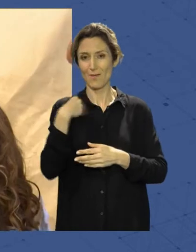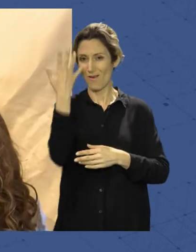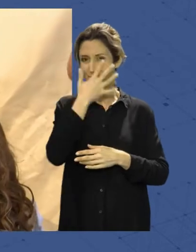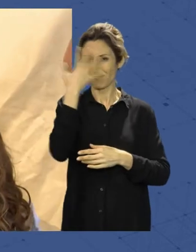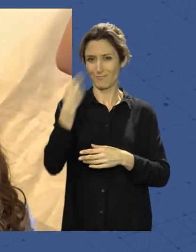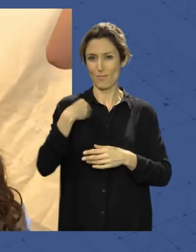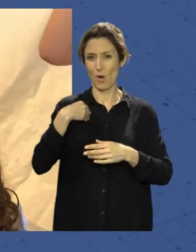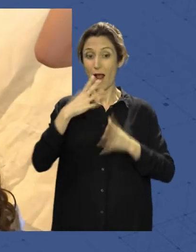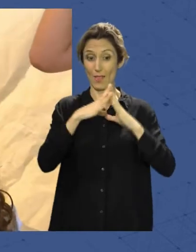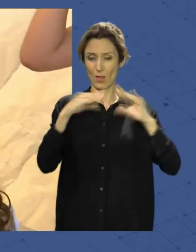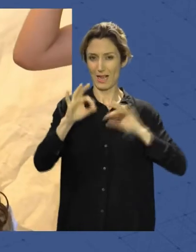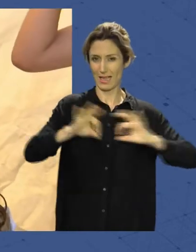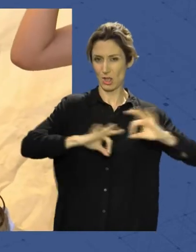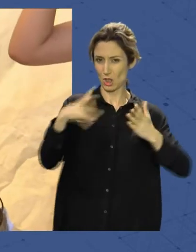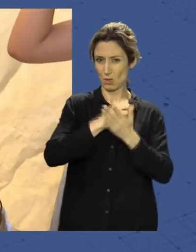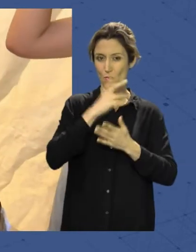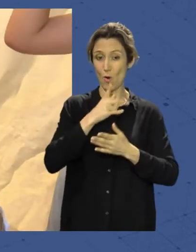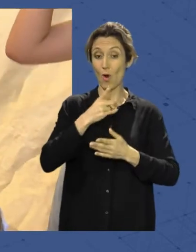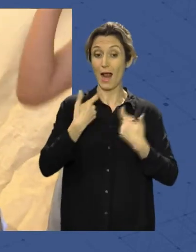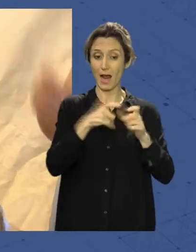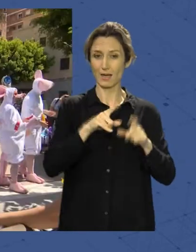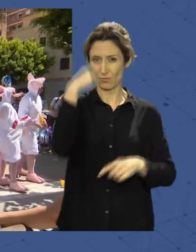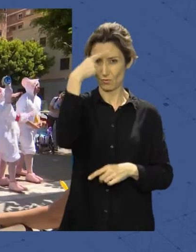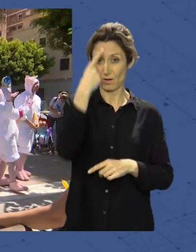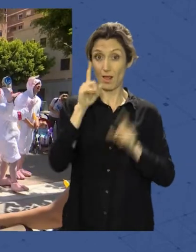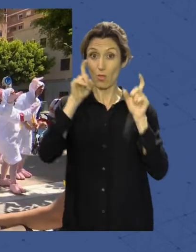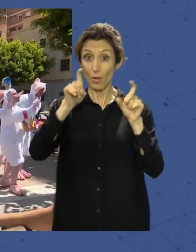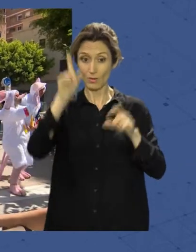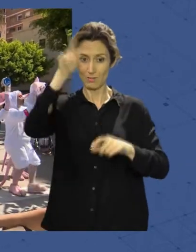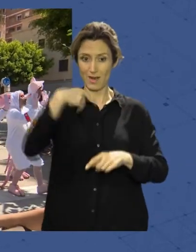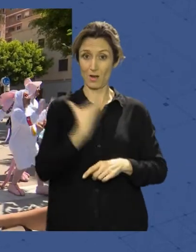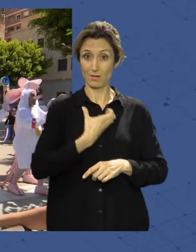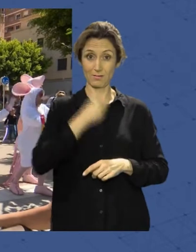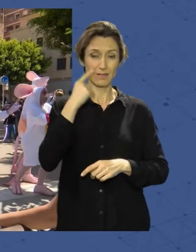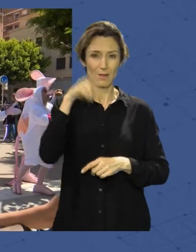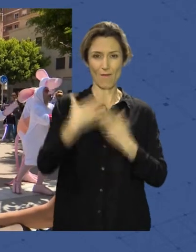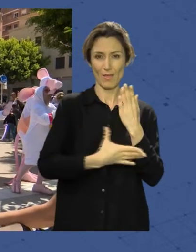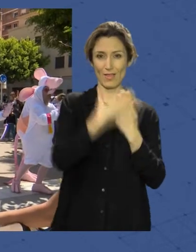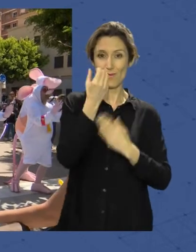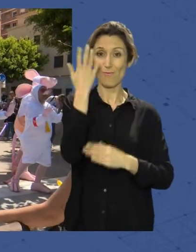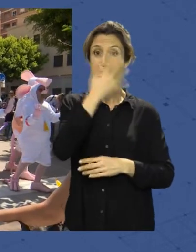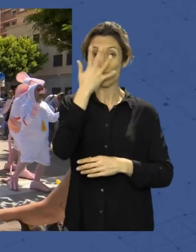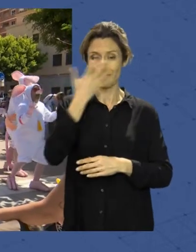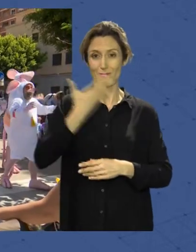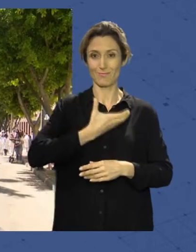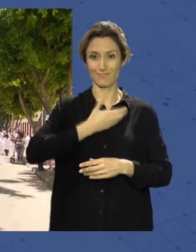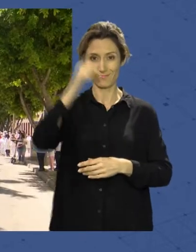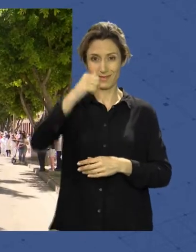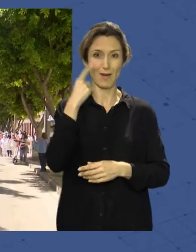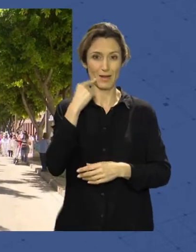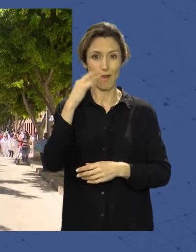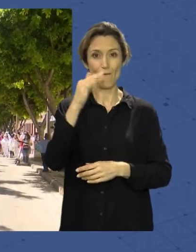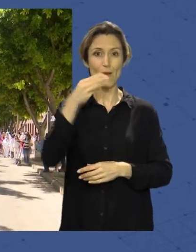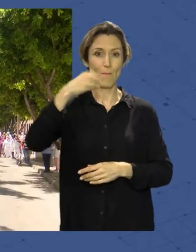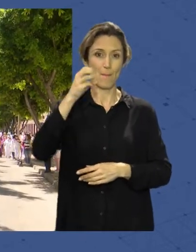Coteca. Todo ello organizado por el área de Cultura y Educación del Ayuntamiento de Almería y la Federación Municipal de Carnavales de Almería, FEMACA. El desfile